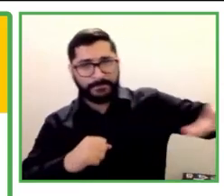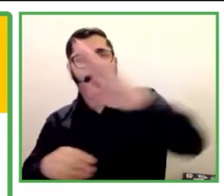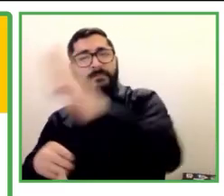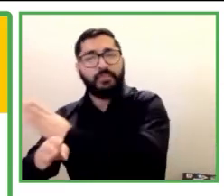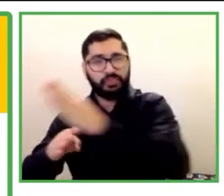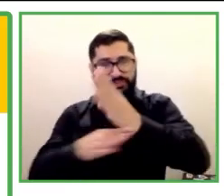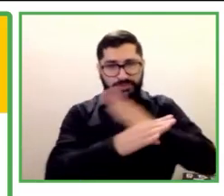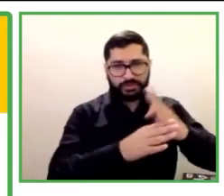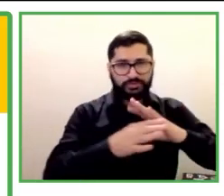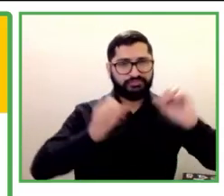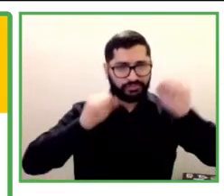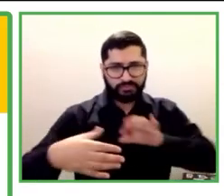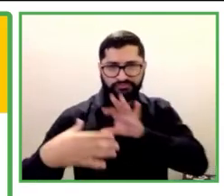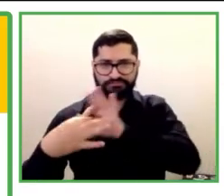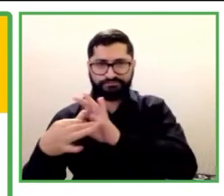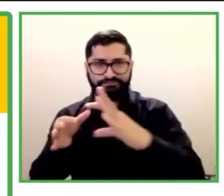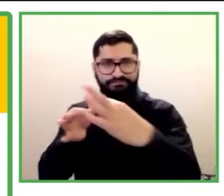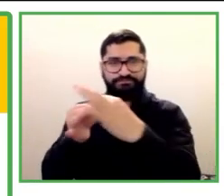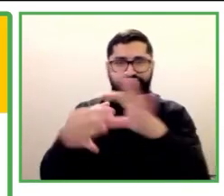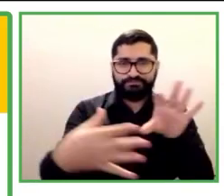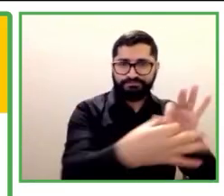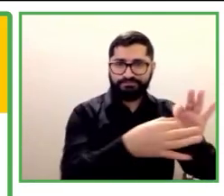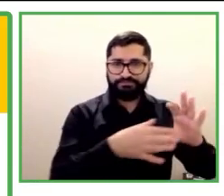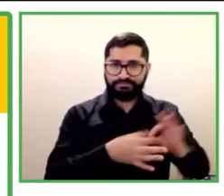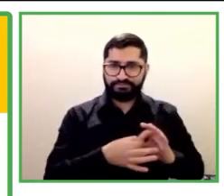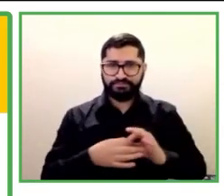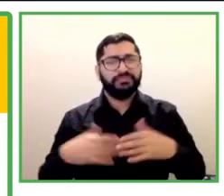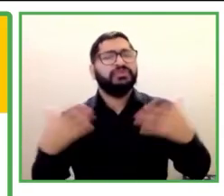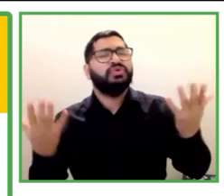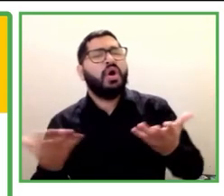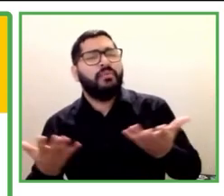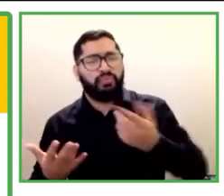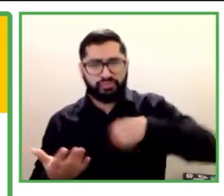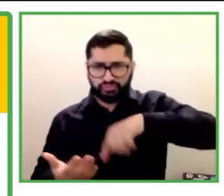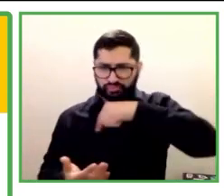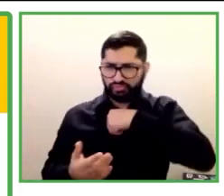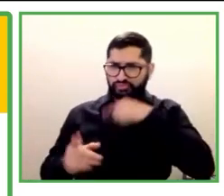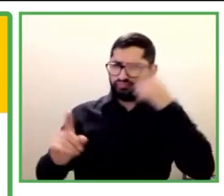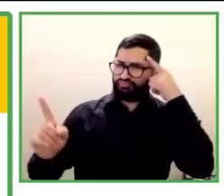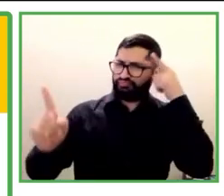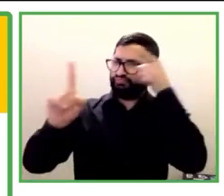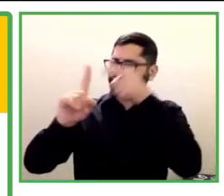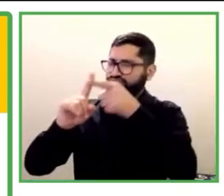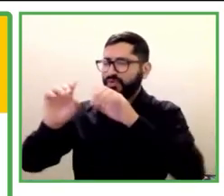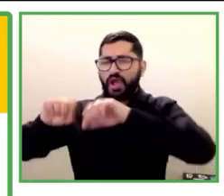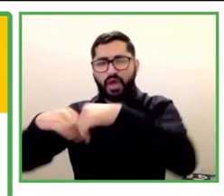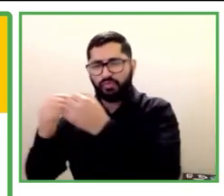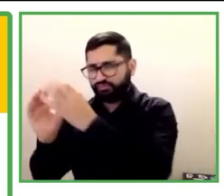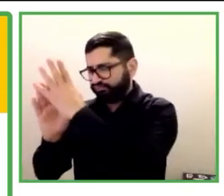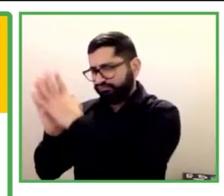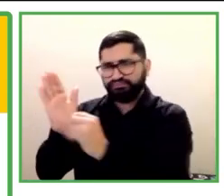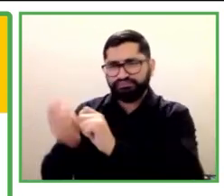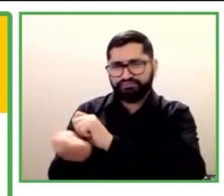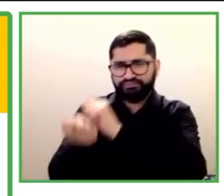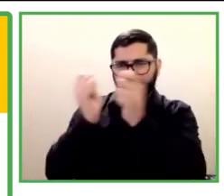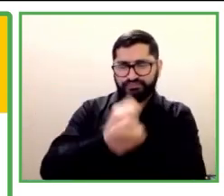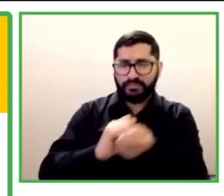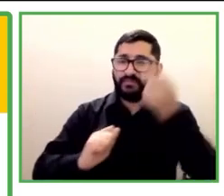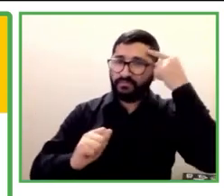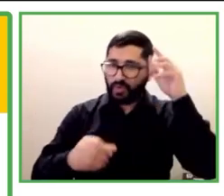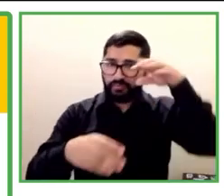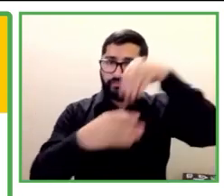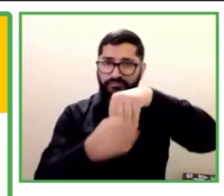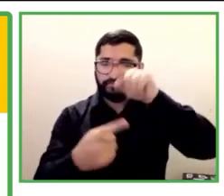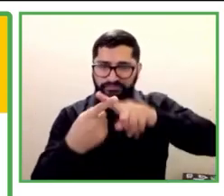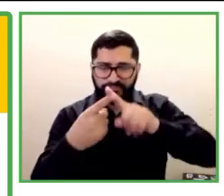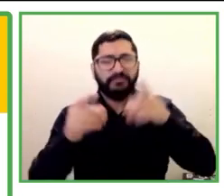Entonces, ¿cuál es nuestro modelo? Nosotros hacemos una capacitación online, después hacemos mentoría, tenemos una guía,